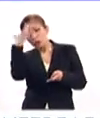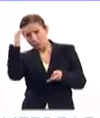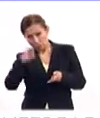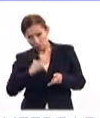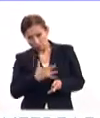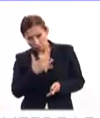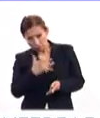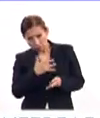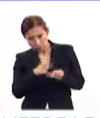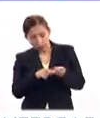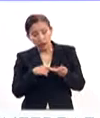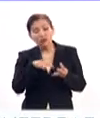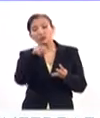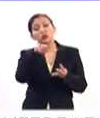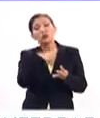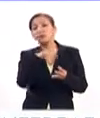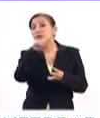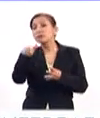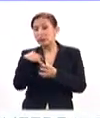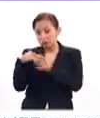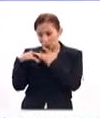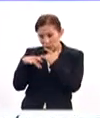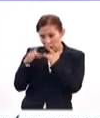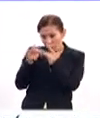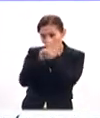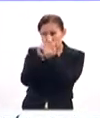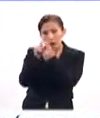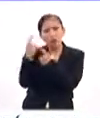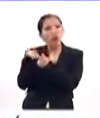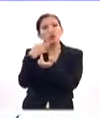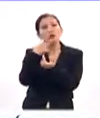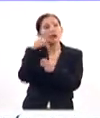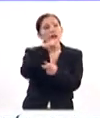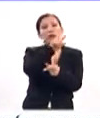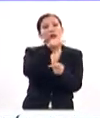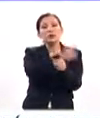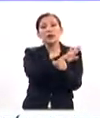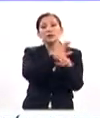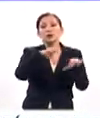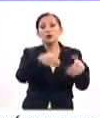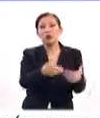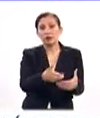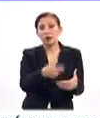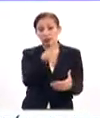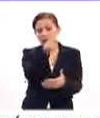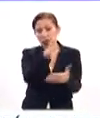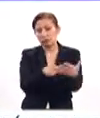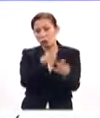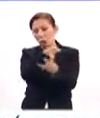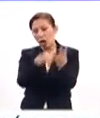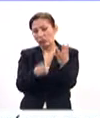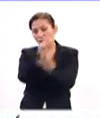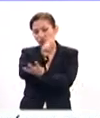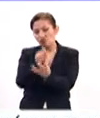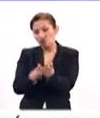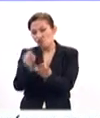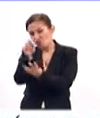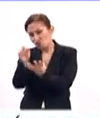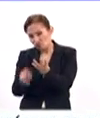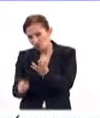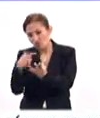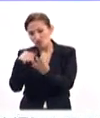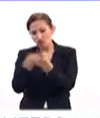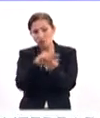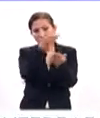liderazgo y cómo vas a usar las redes de contactos que tienes en beneficio de tu comunidad. Esos básicamente son los cuatro ensayos que te piden,